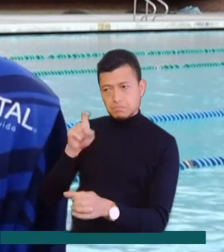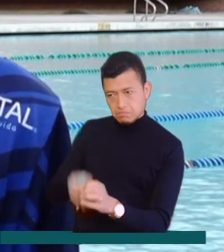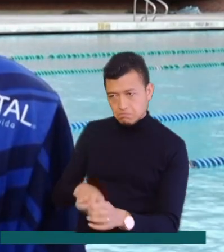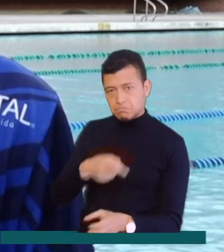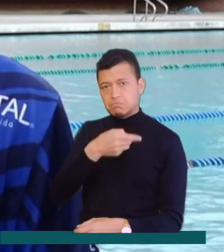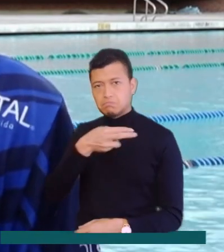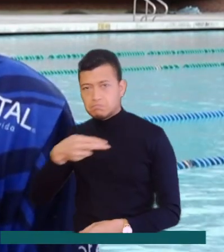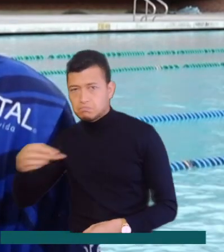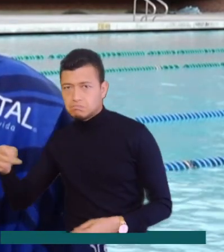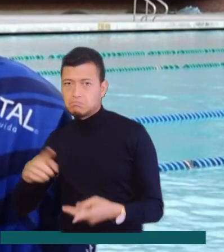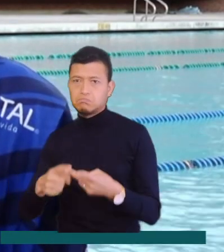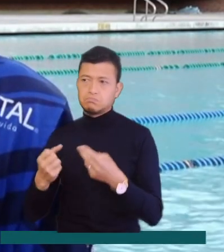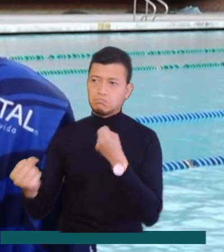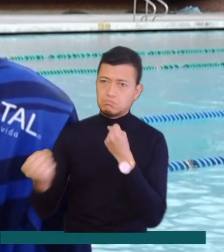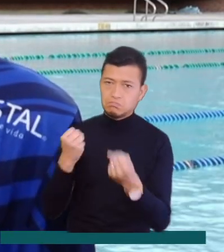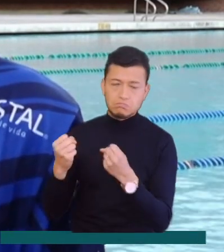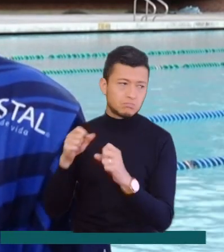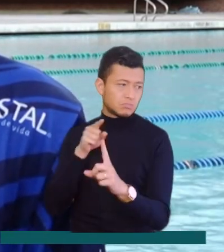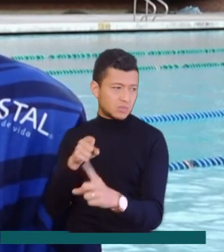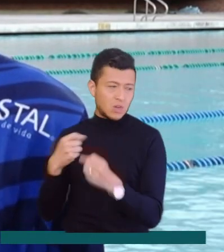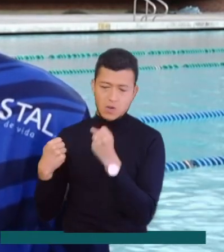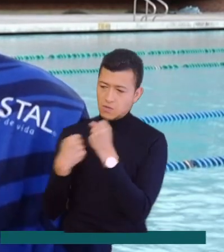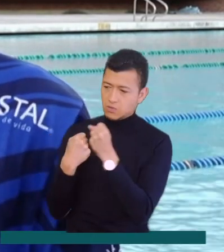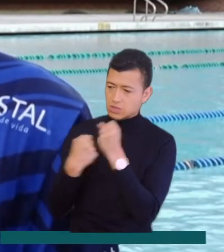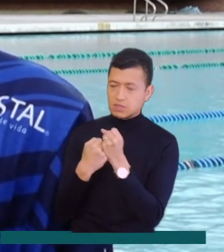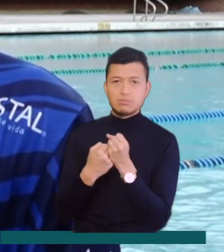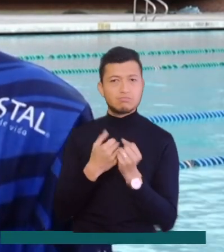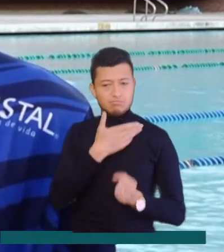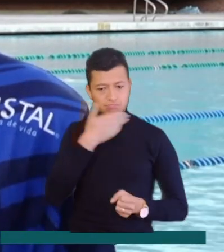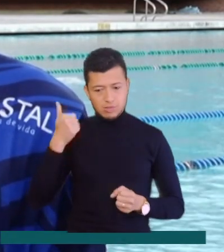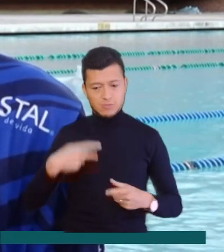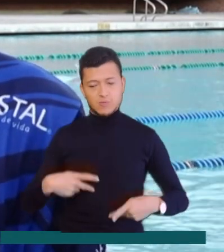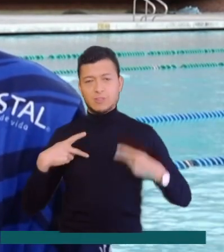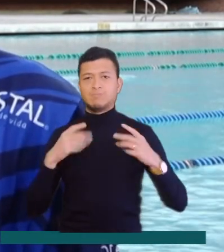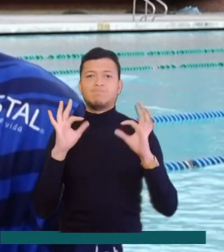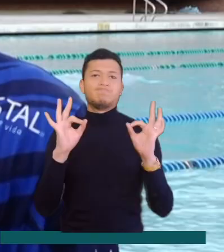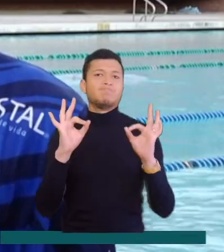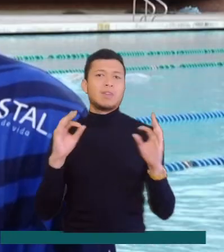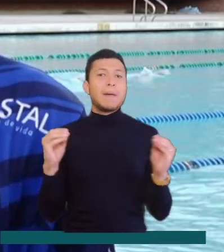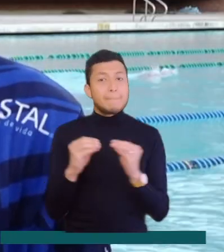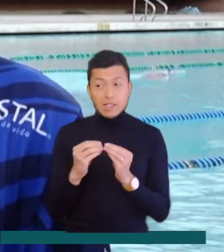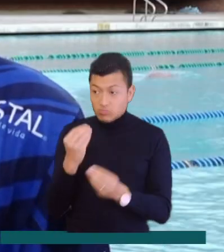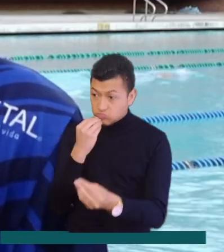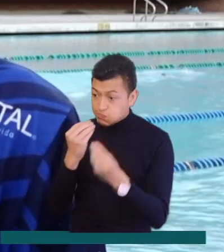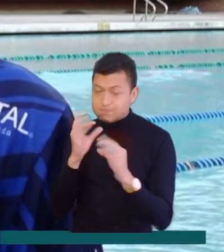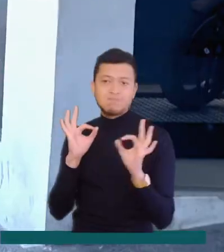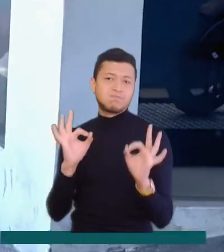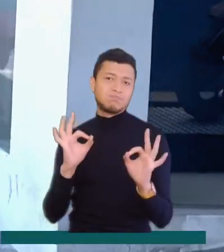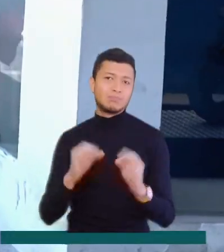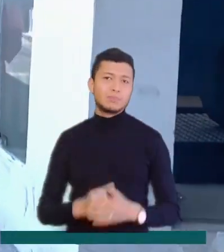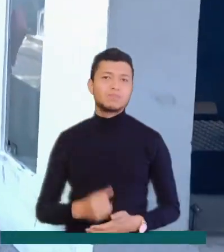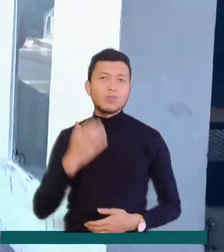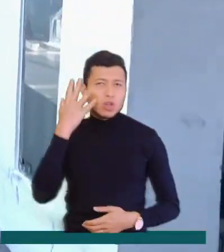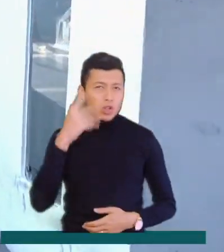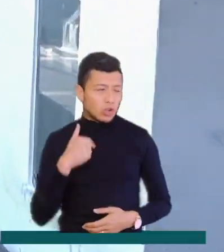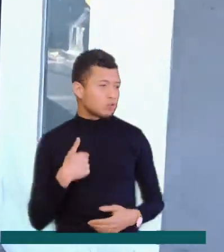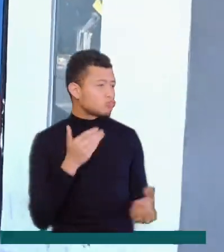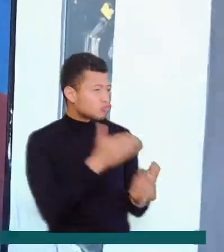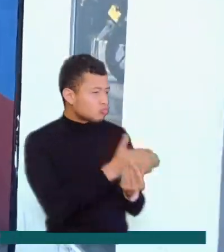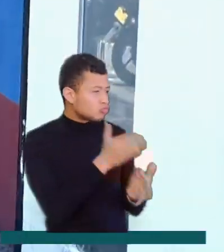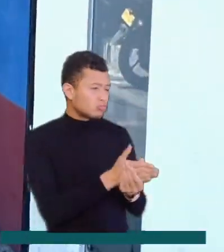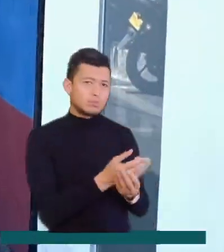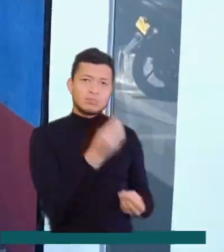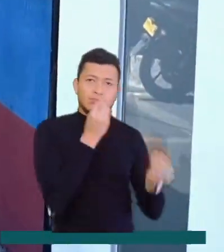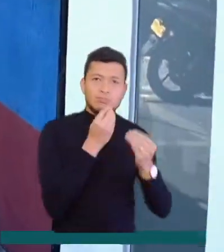y gimnasio para fortalecer y tener un mejor estilo de vida. También tengo una buena alimentación. Todos los días vengo a comer